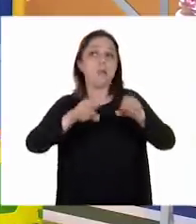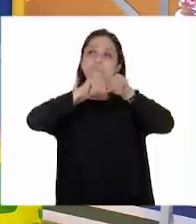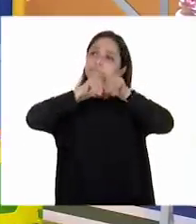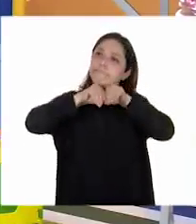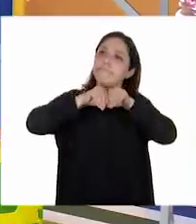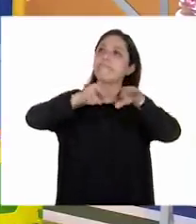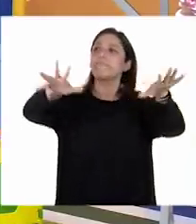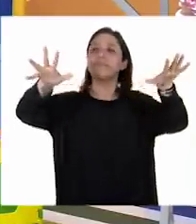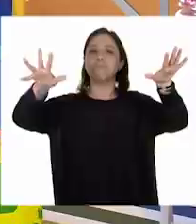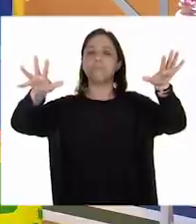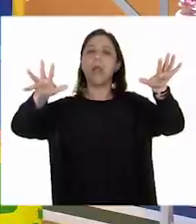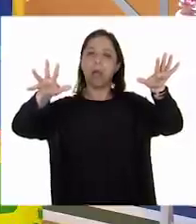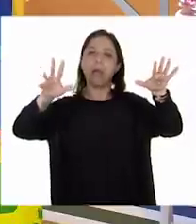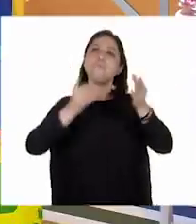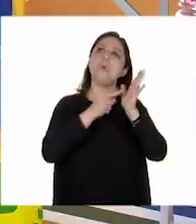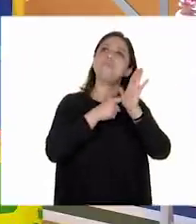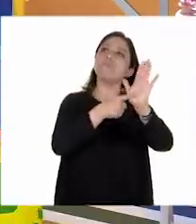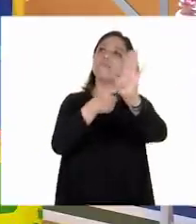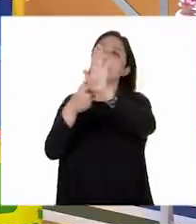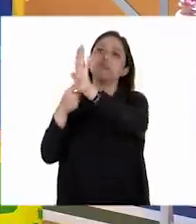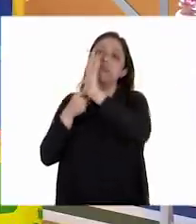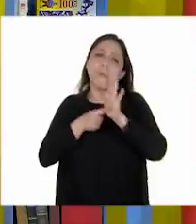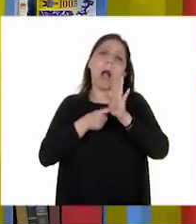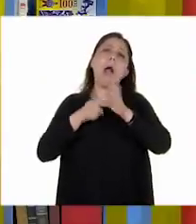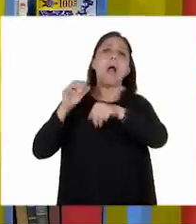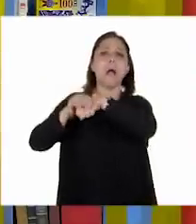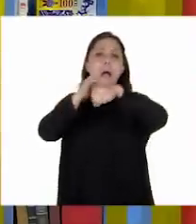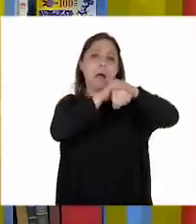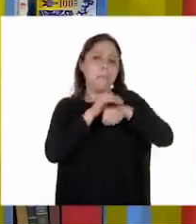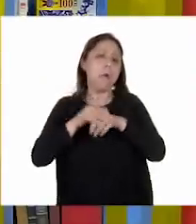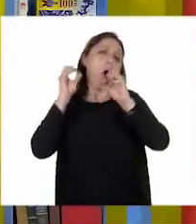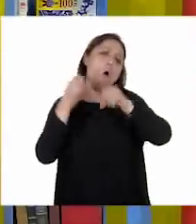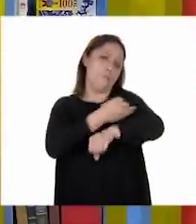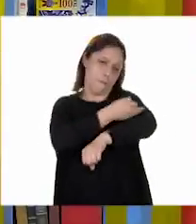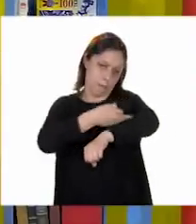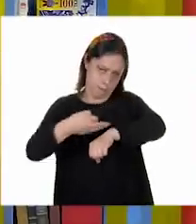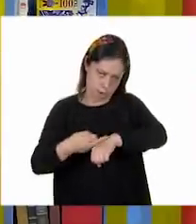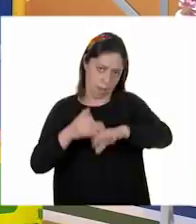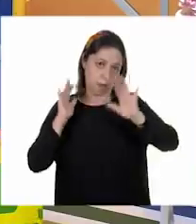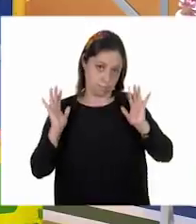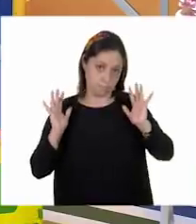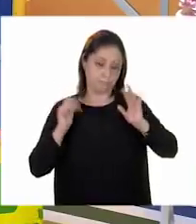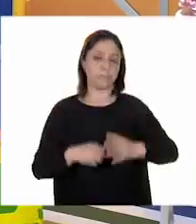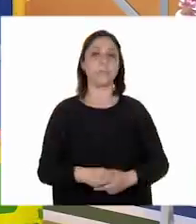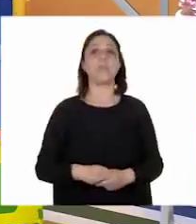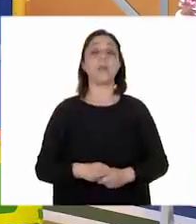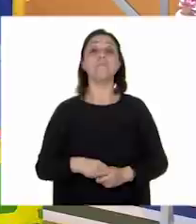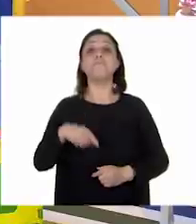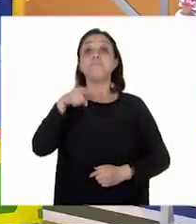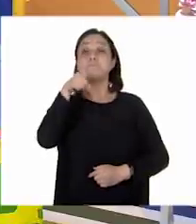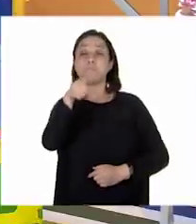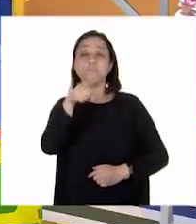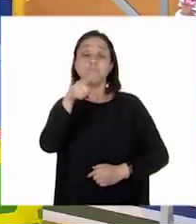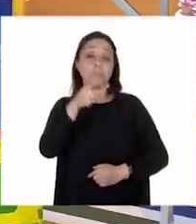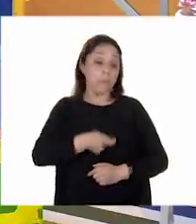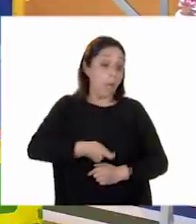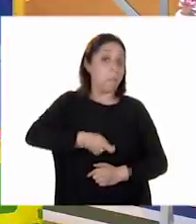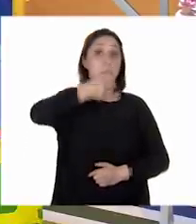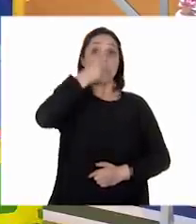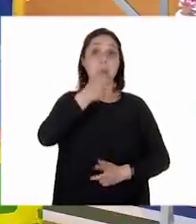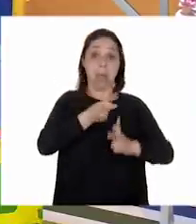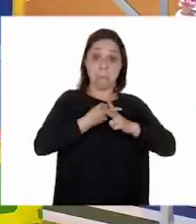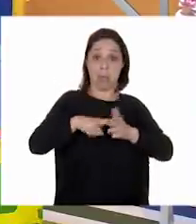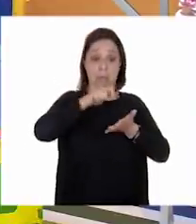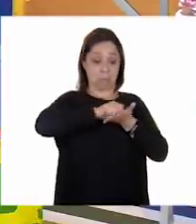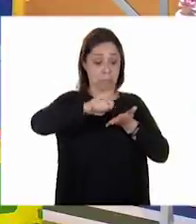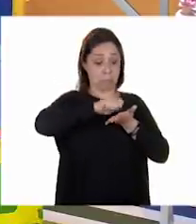otros familiares o con amigos, ¿verdad? Sí. Y que no necesariamente a la primera te va a salir la ficha informativa.